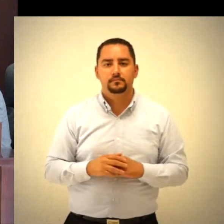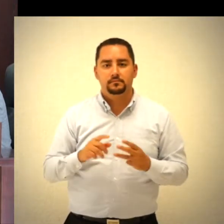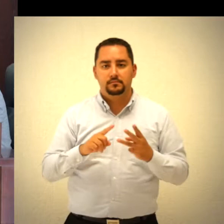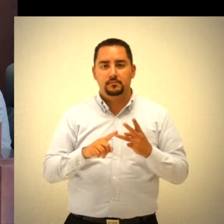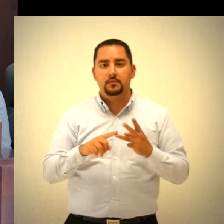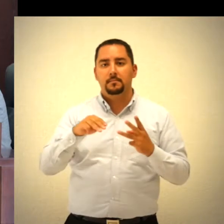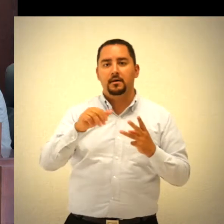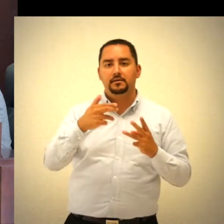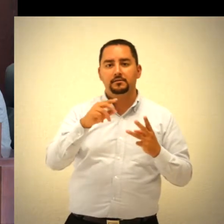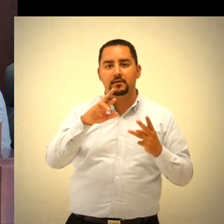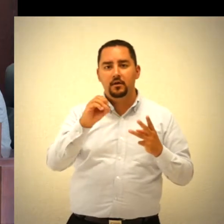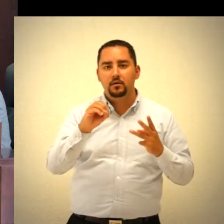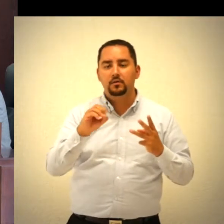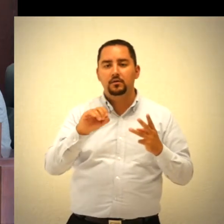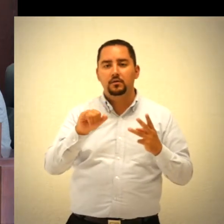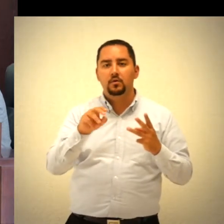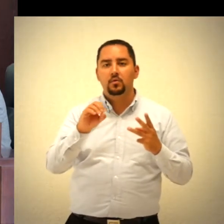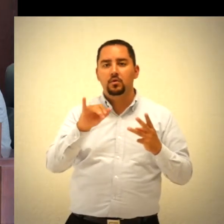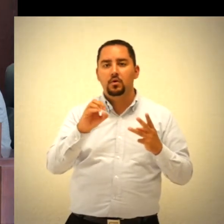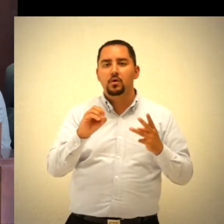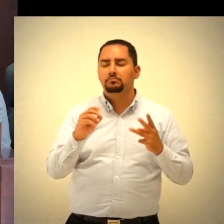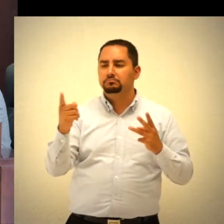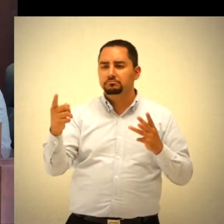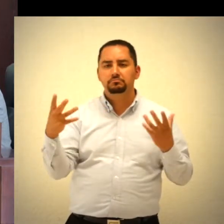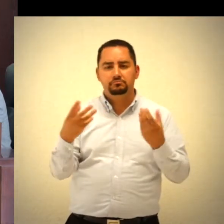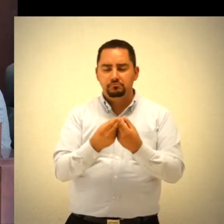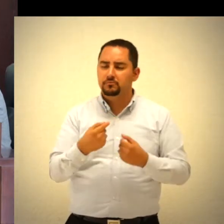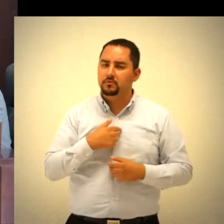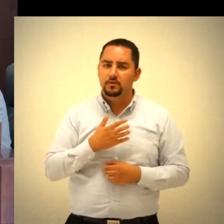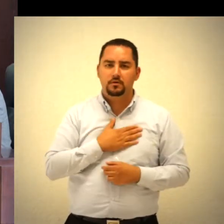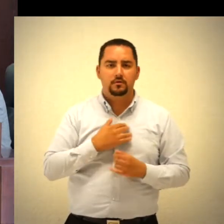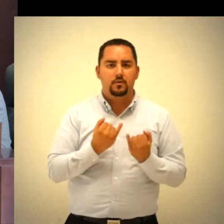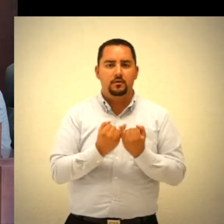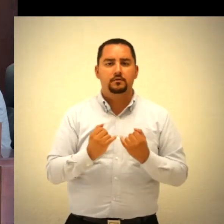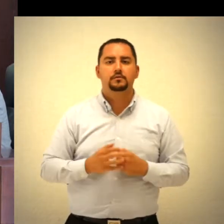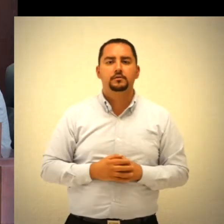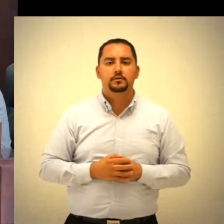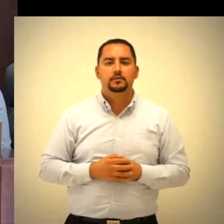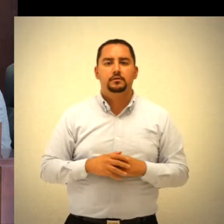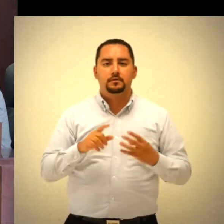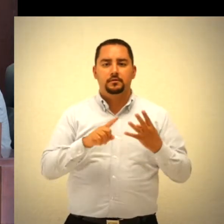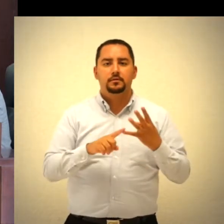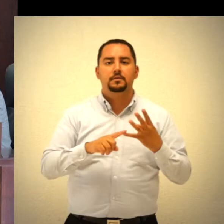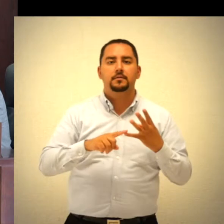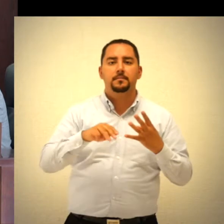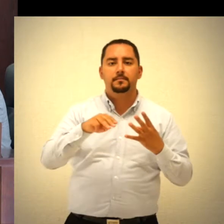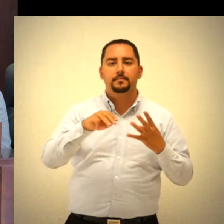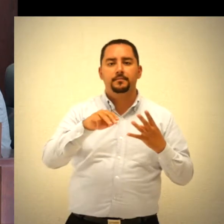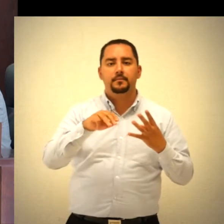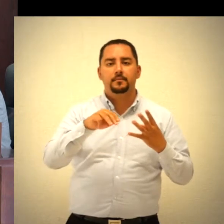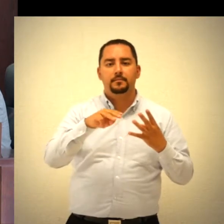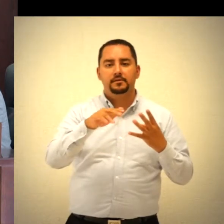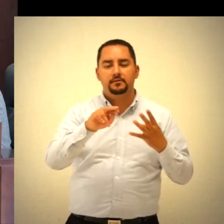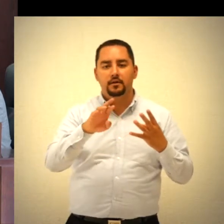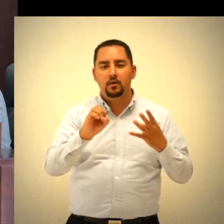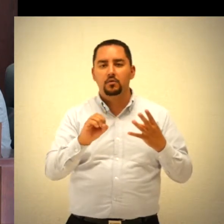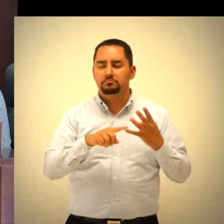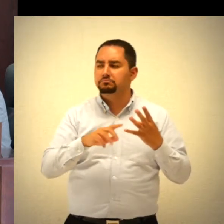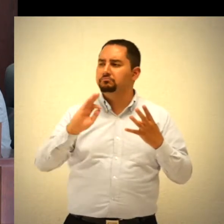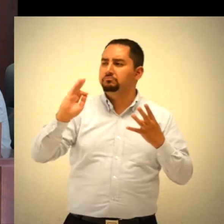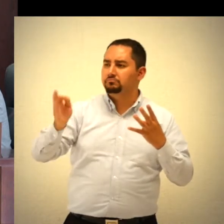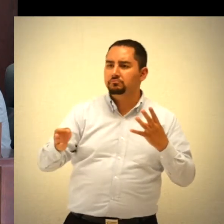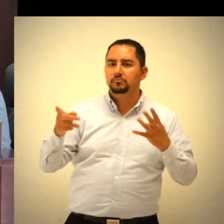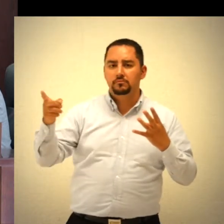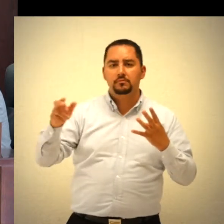Magistrado José Ramírez Salcedo. Es la propuesta de la ponencia a mi cargo. Magistrado César Lorenzo Juan Meraz. En aval del proyecto del